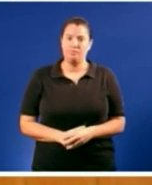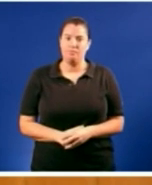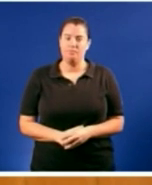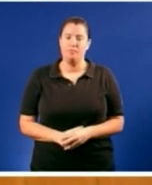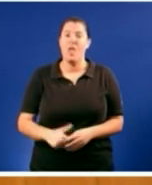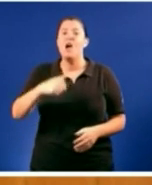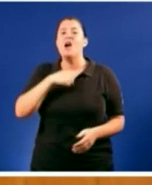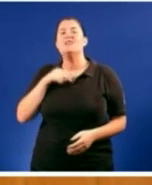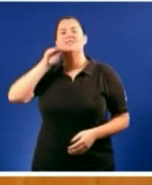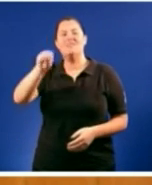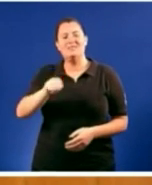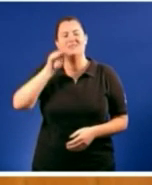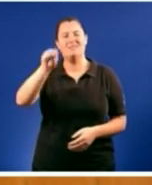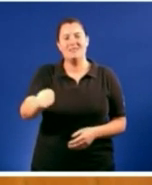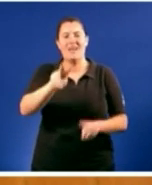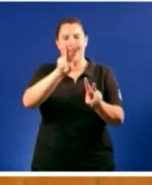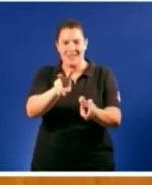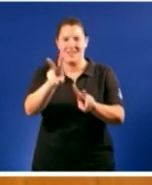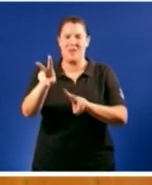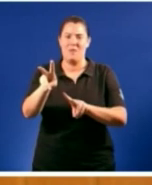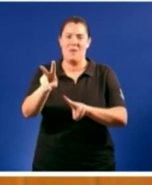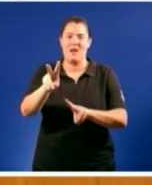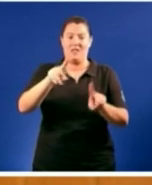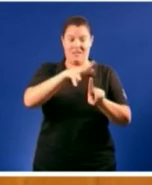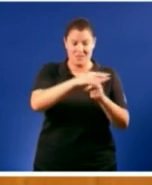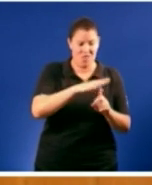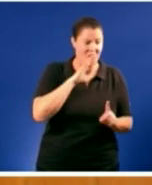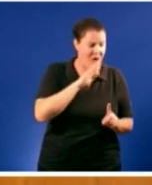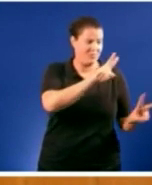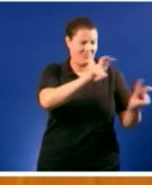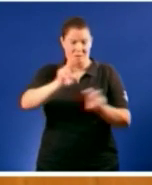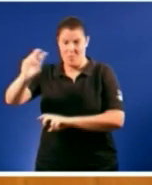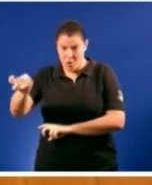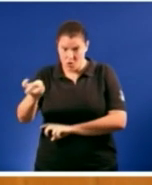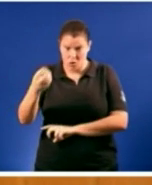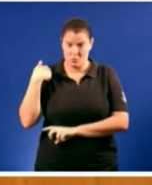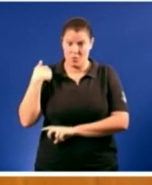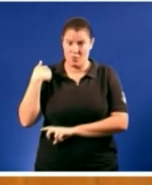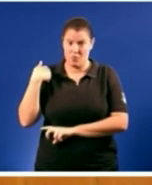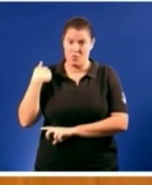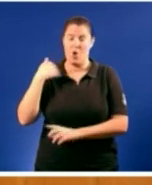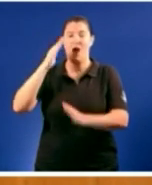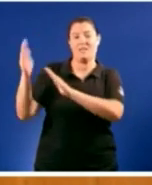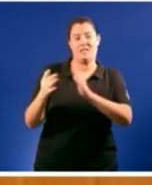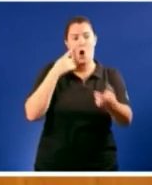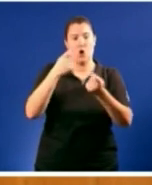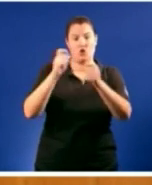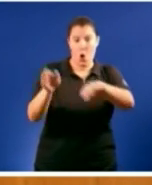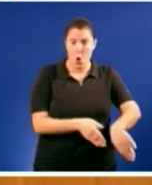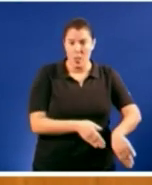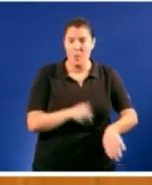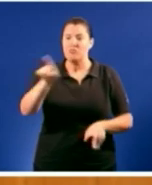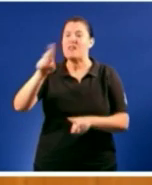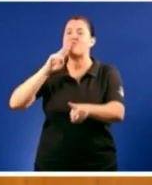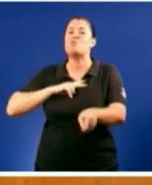Interpeleino sobre esta e sobre outras cuestións na última sesión de control e o único que me